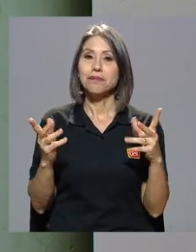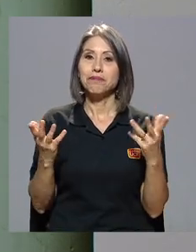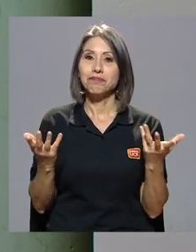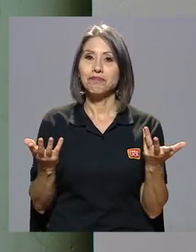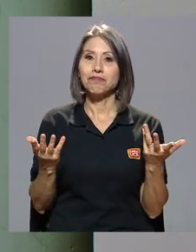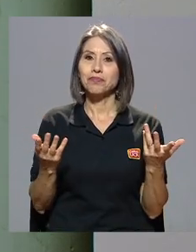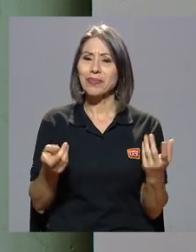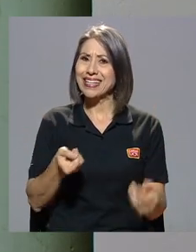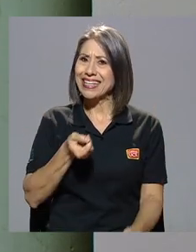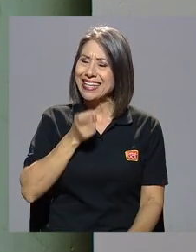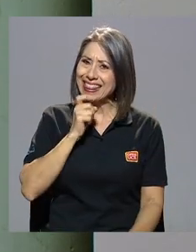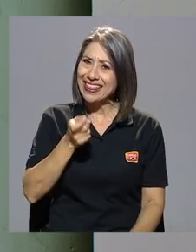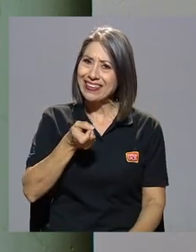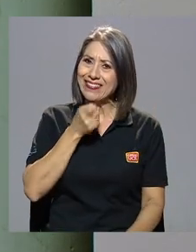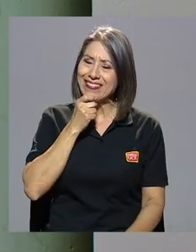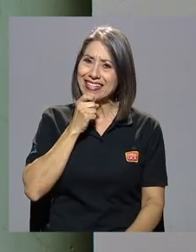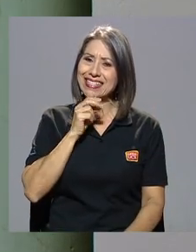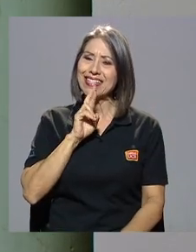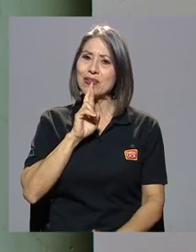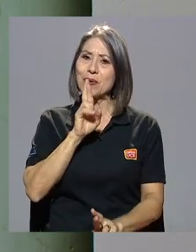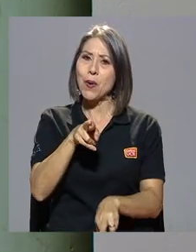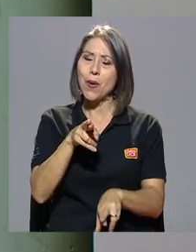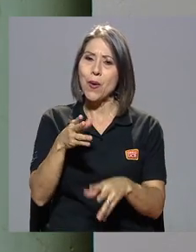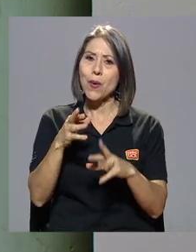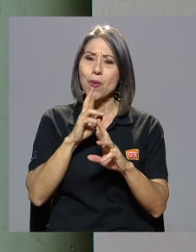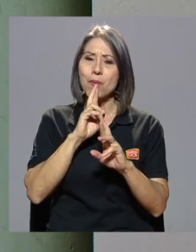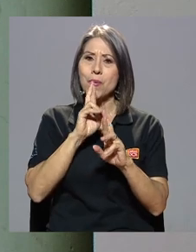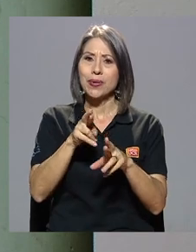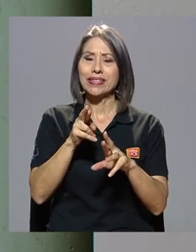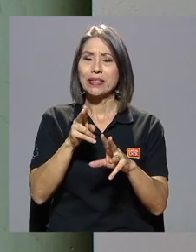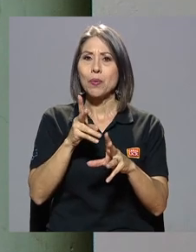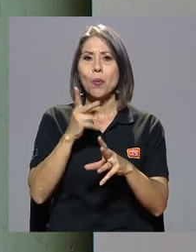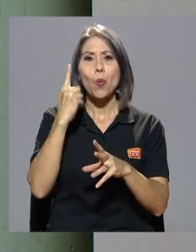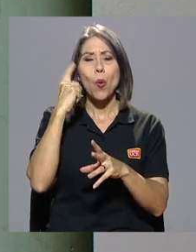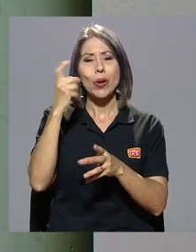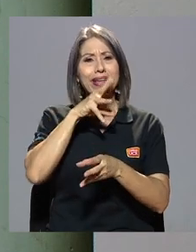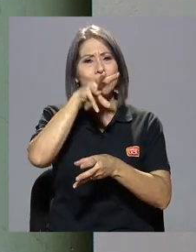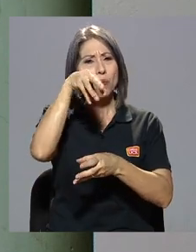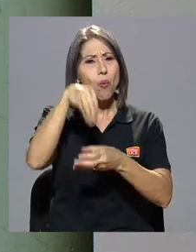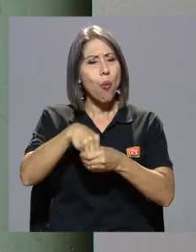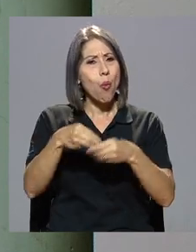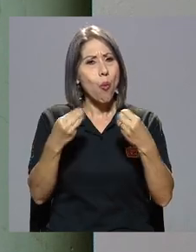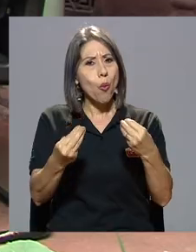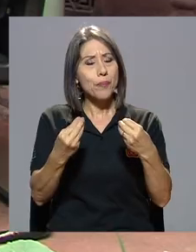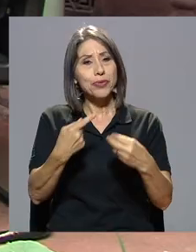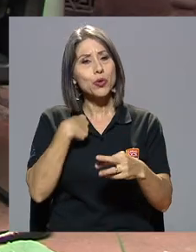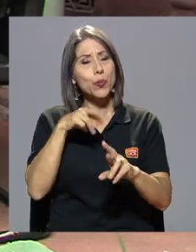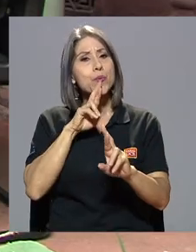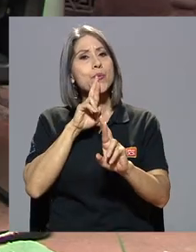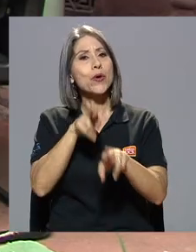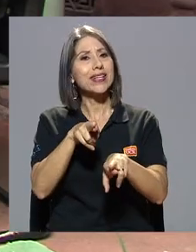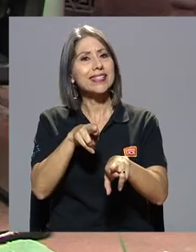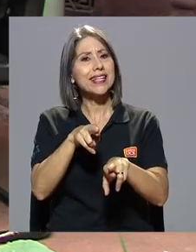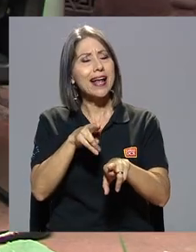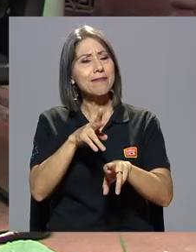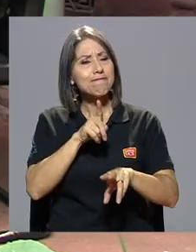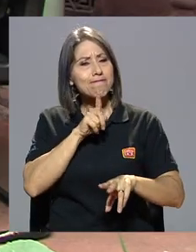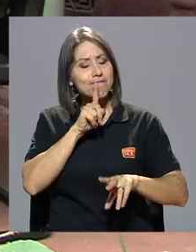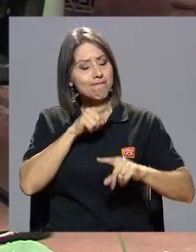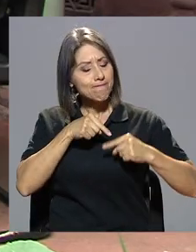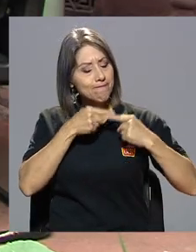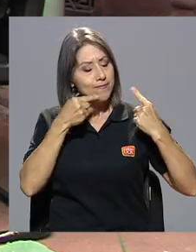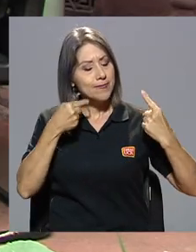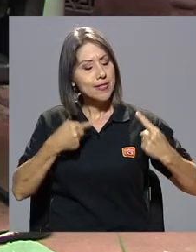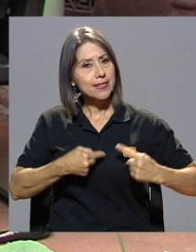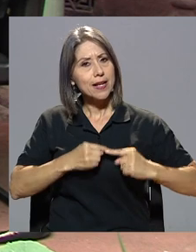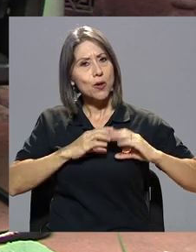Pero qué difícil contestar esa pregunta porque es que involucra tanto. La voy a contestar desde el